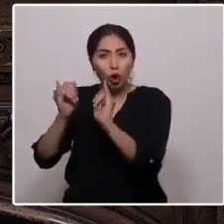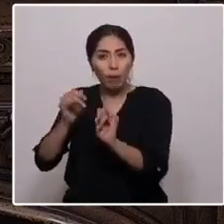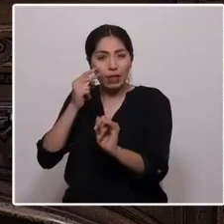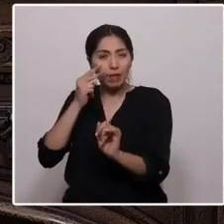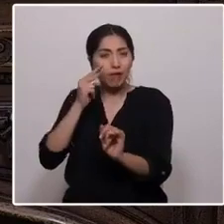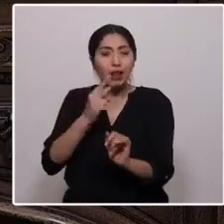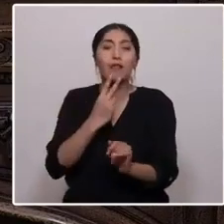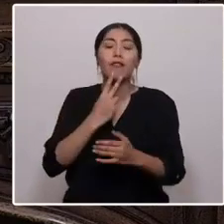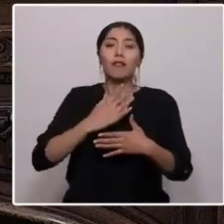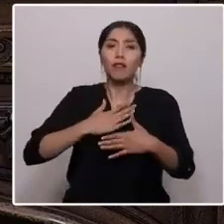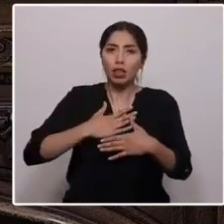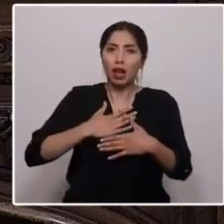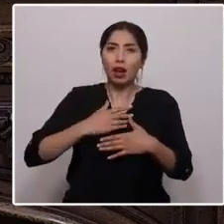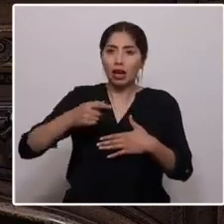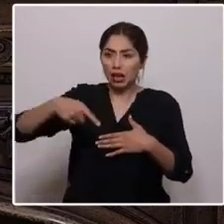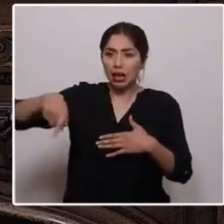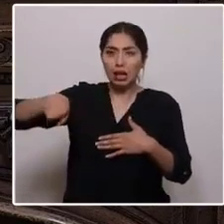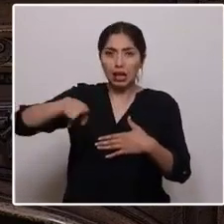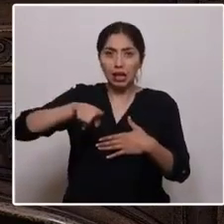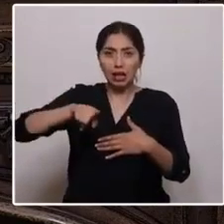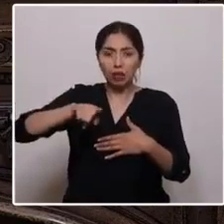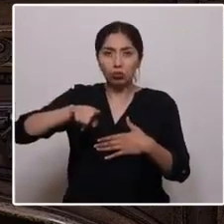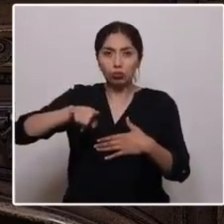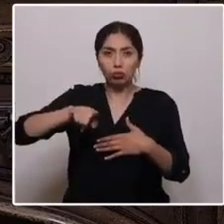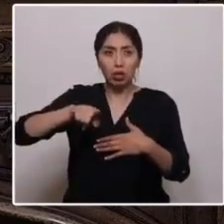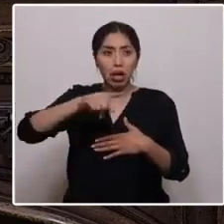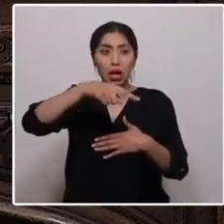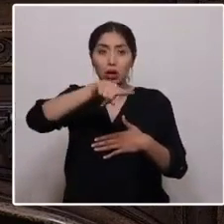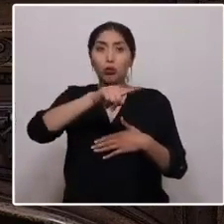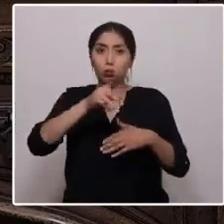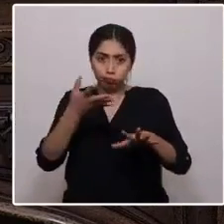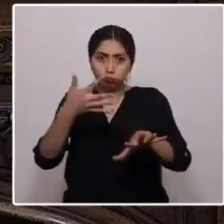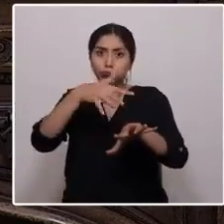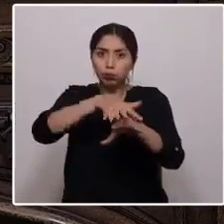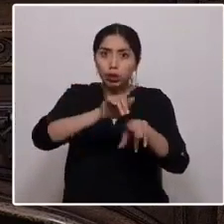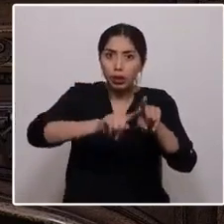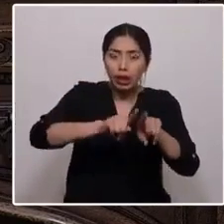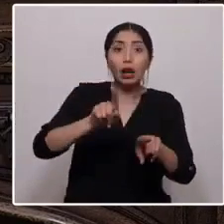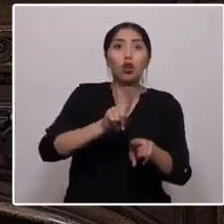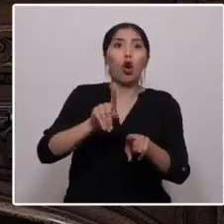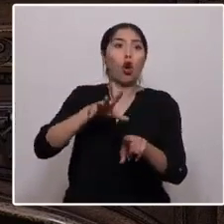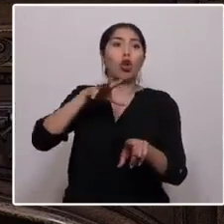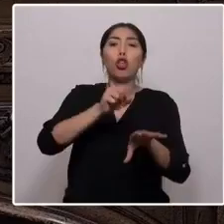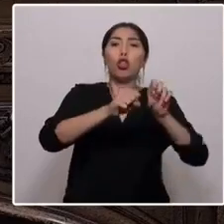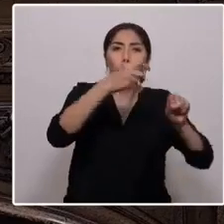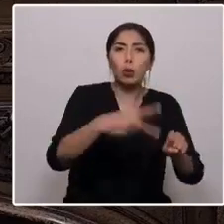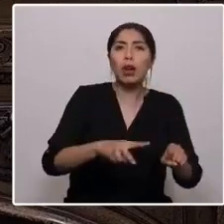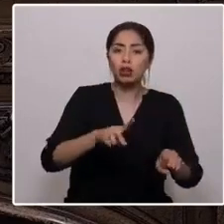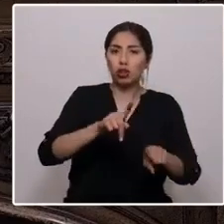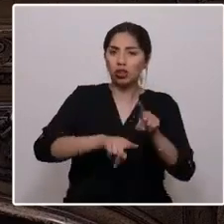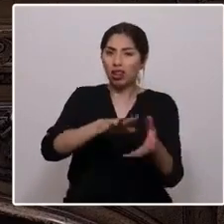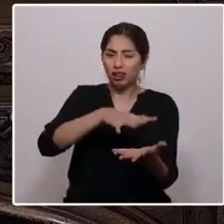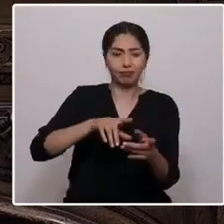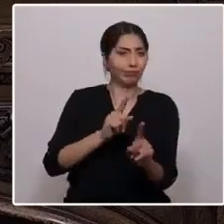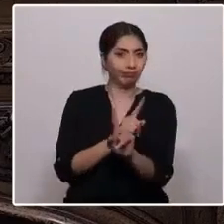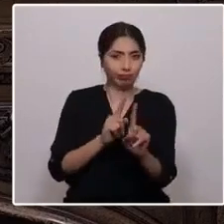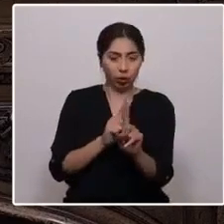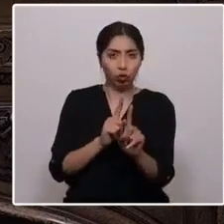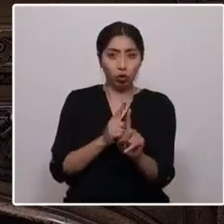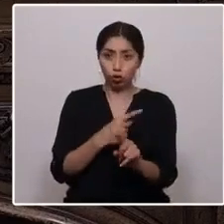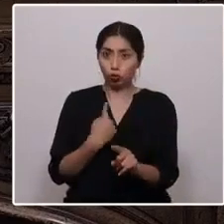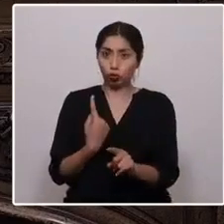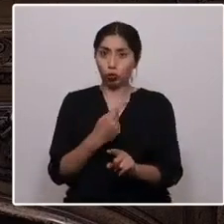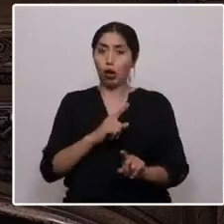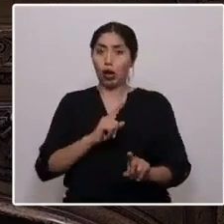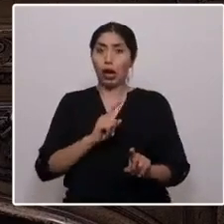ser parte y no propietario de nuestra tan amada Pachamama. Nos han conferido el mandato para defenderla incluso por